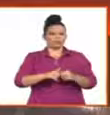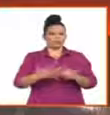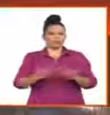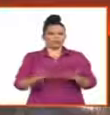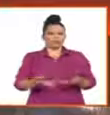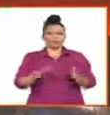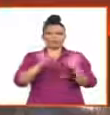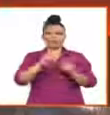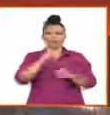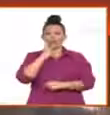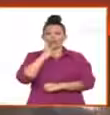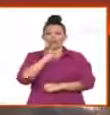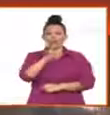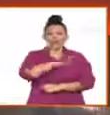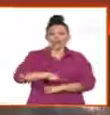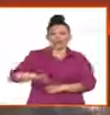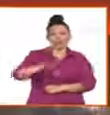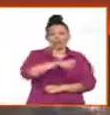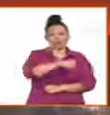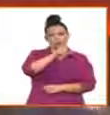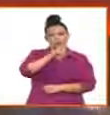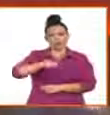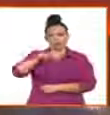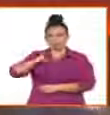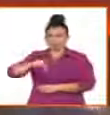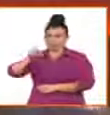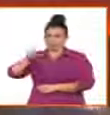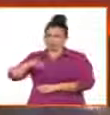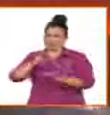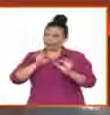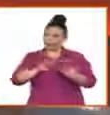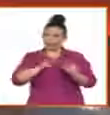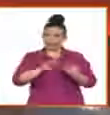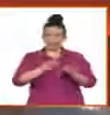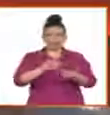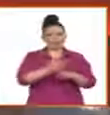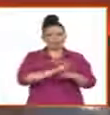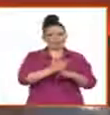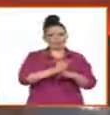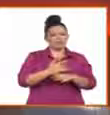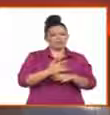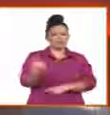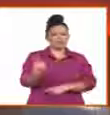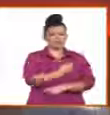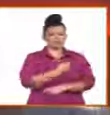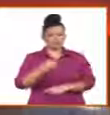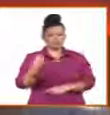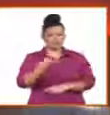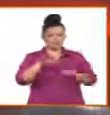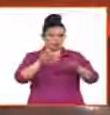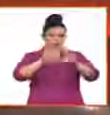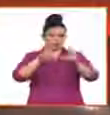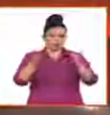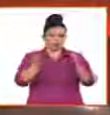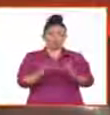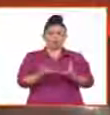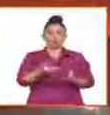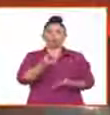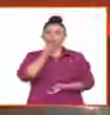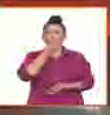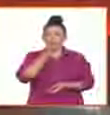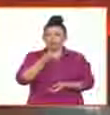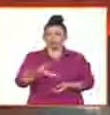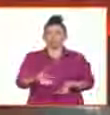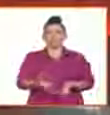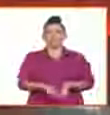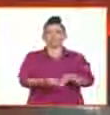nadie fuera de estas transformaciones, es decir, que todos podamos vernos reflejados y protegidos